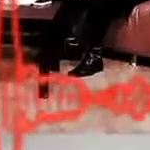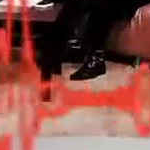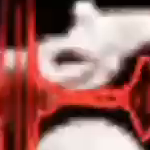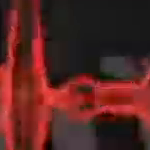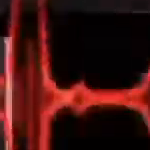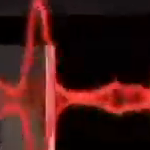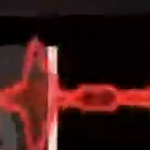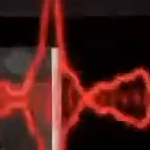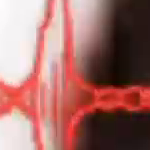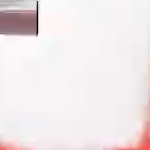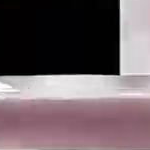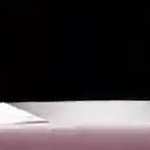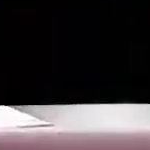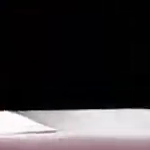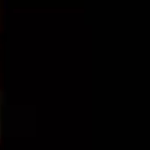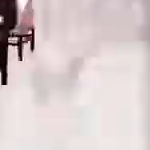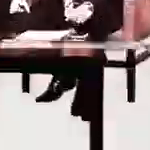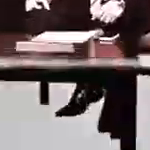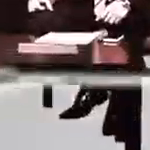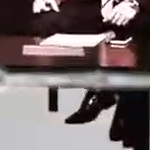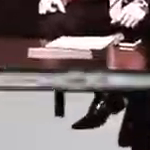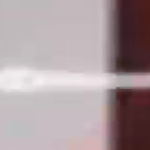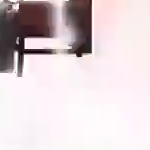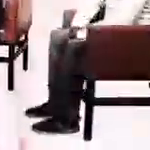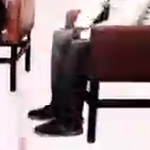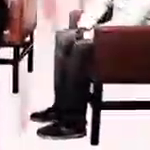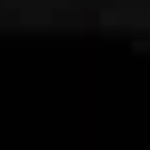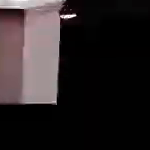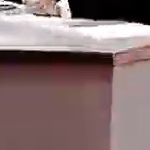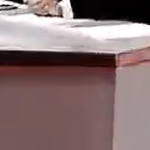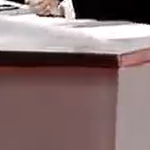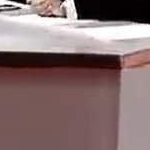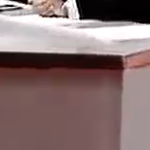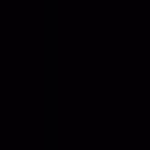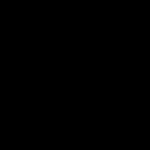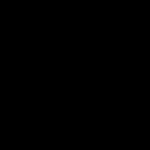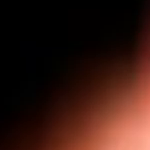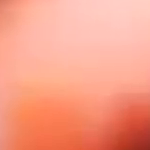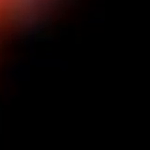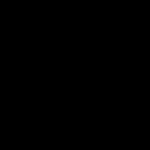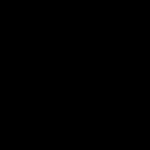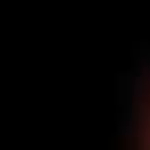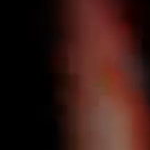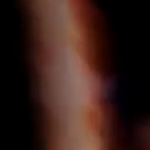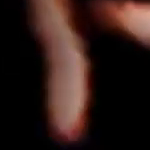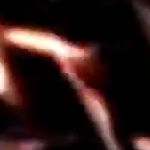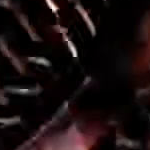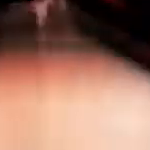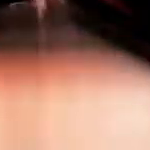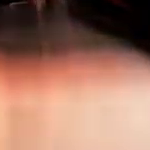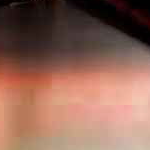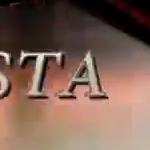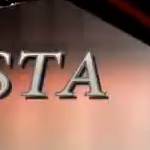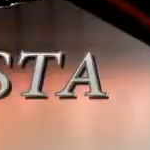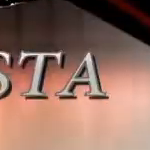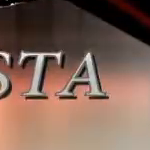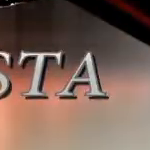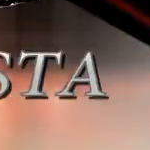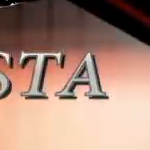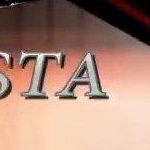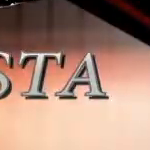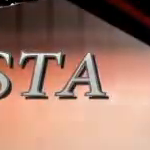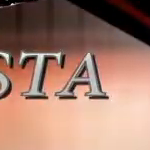Esta mañana nos da mucho gusto que esté aquí en el Estudio de México al día. Esta mañana hagamos la bienvenida en el Estudio de México al día.